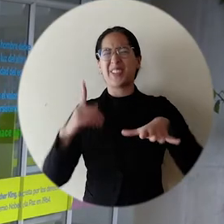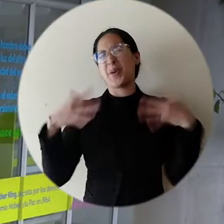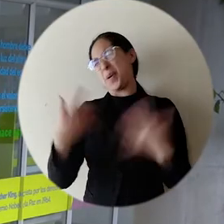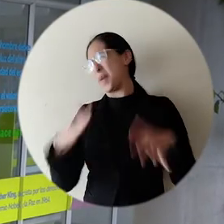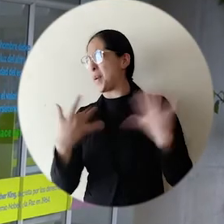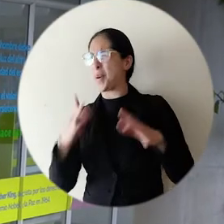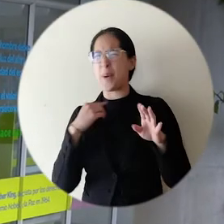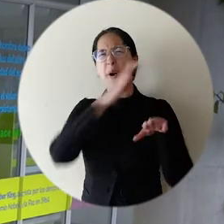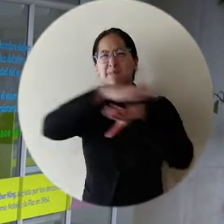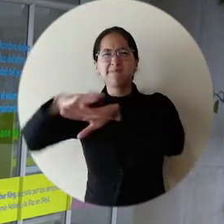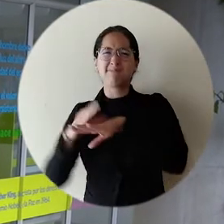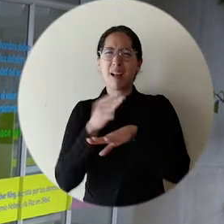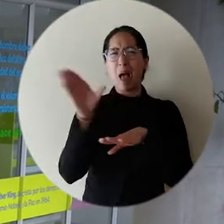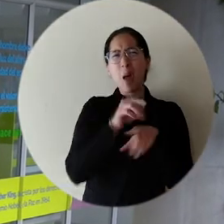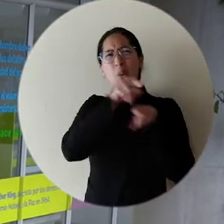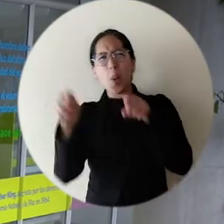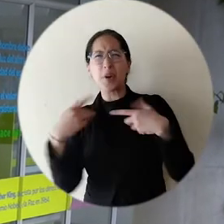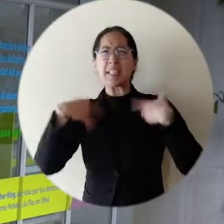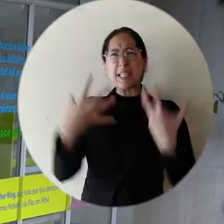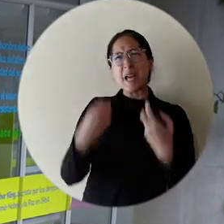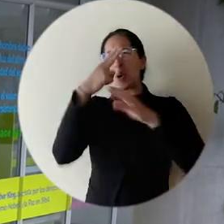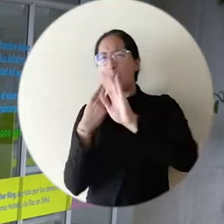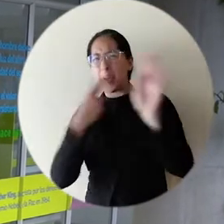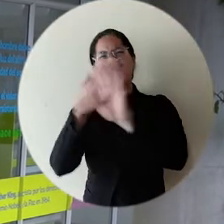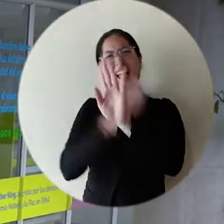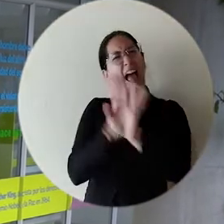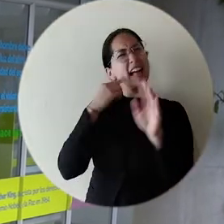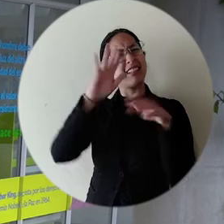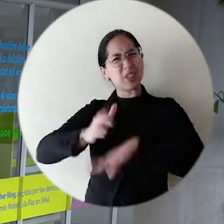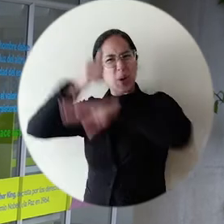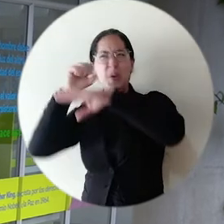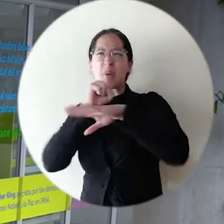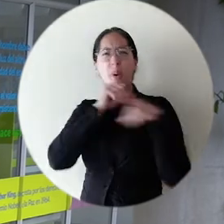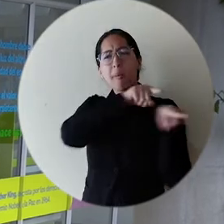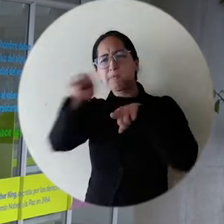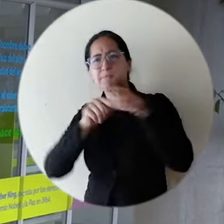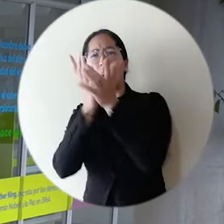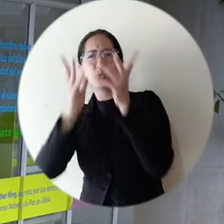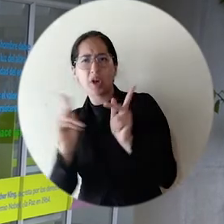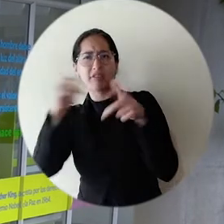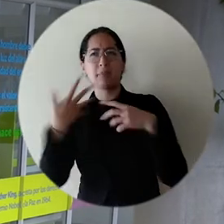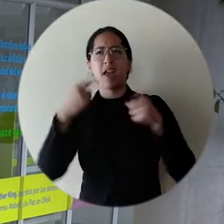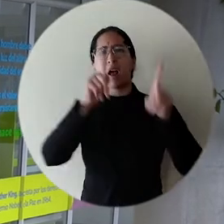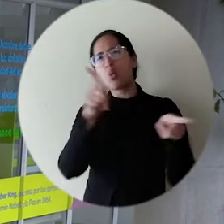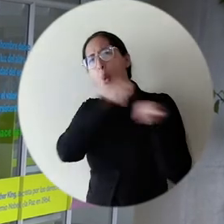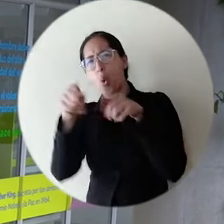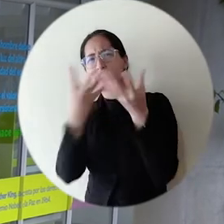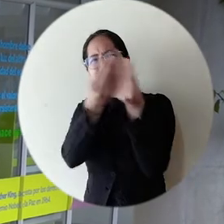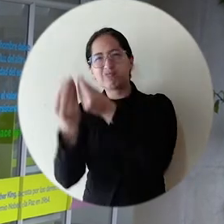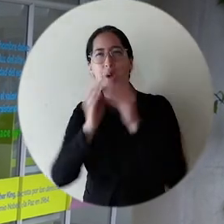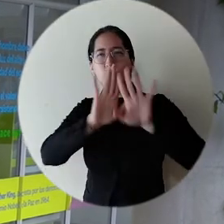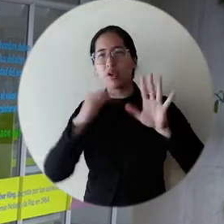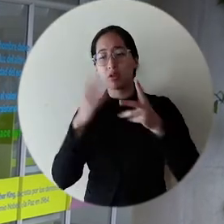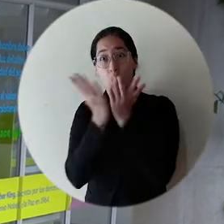Este centro sin duda alguna es la respuesta a muchos de los compromisos que nuestro señor rector hizo con las organizaciones y movimientos estudiantiles y